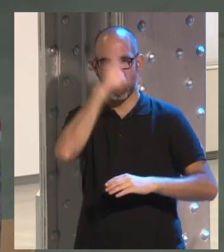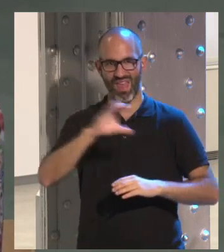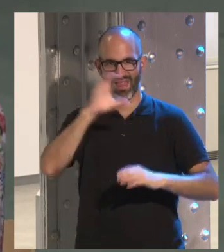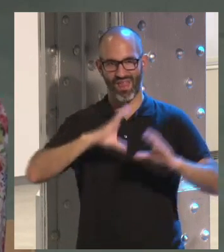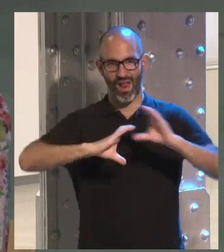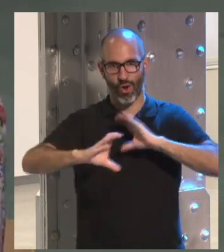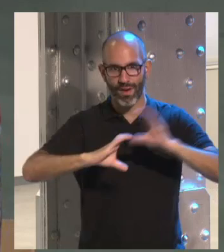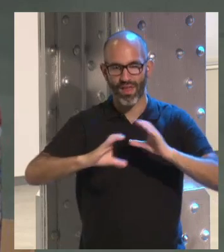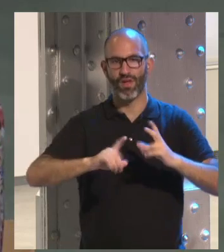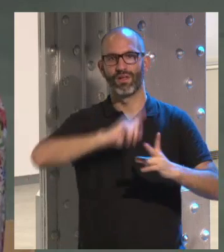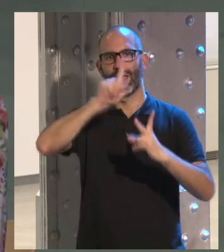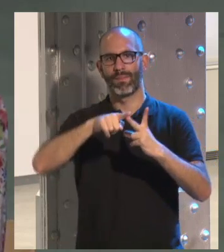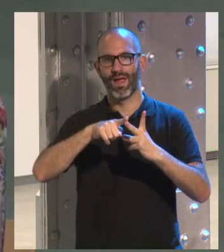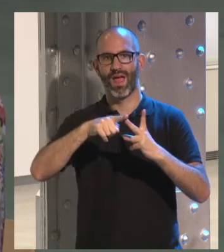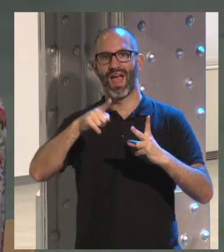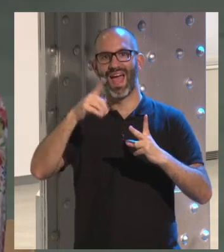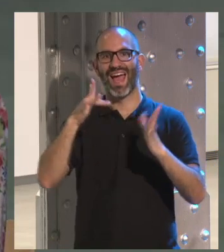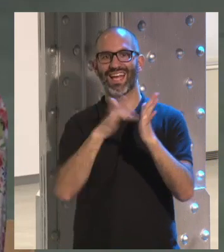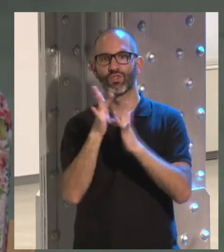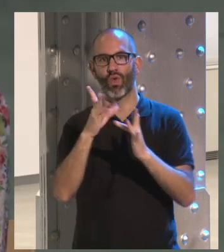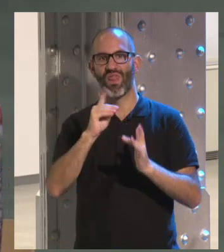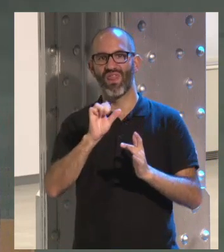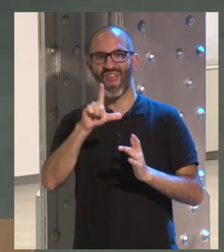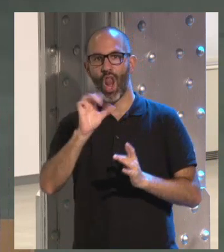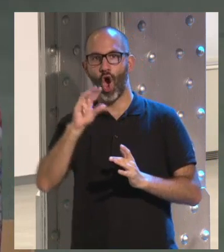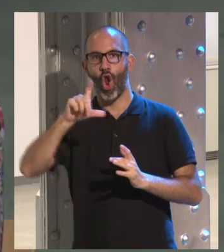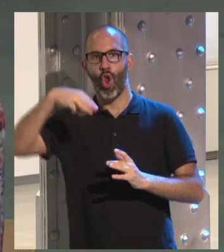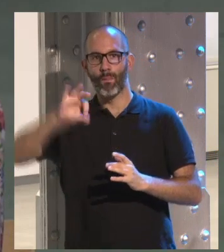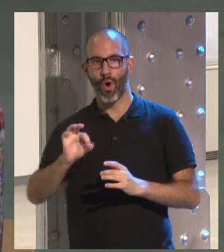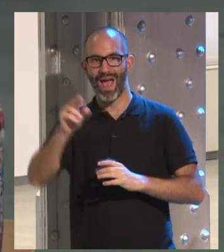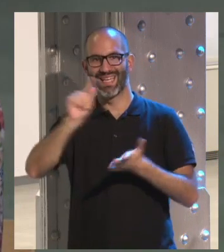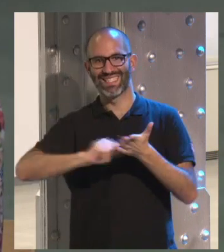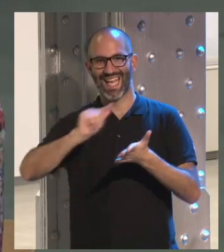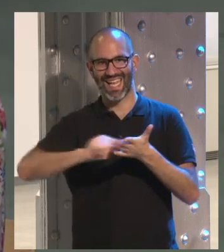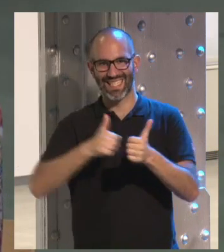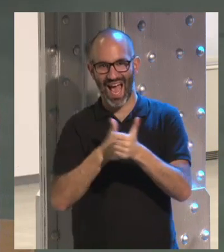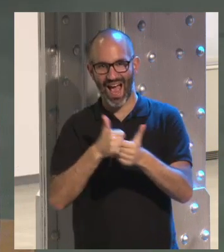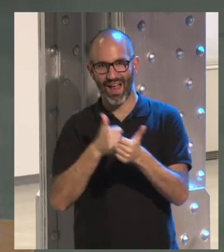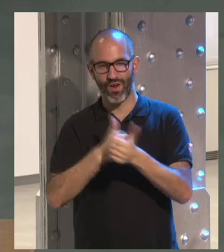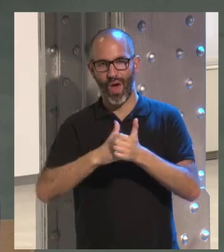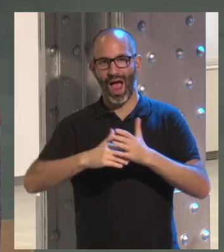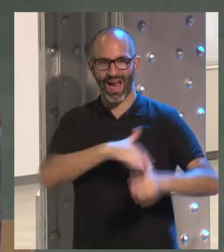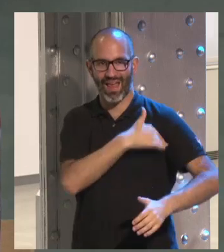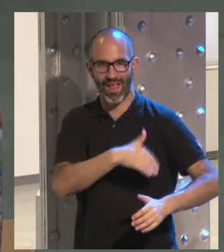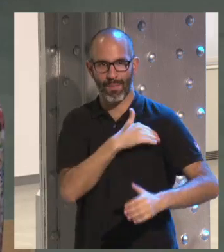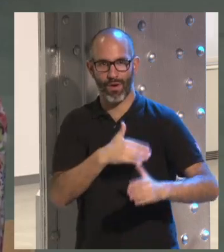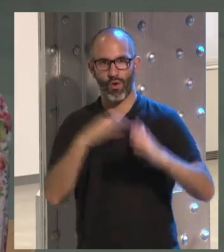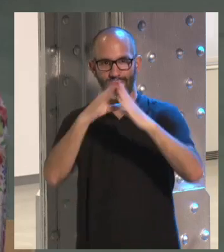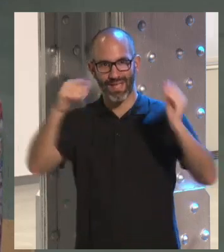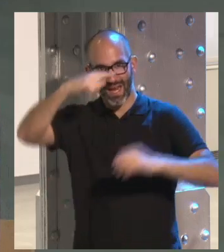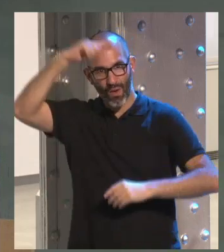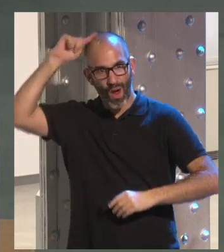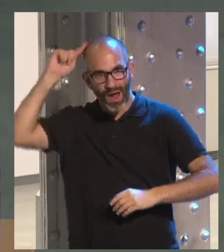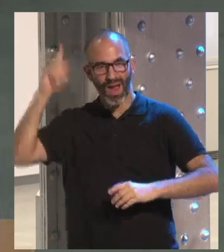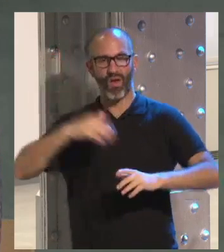aquí también. Y el profesor Jesús del Olmo, que es el secretario académico de la Facultad de Ciencias de la Comunicación de la Universidad de Juan